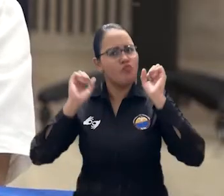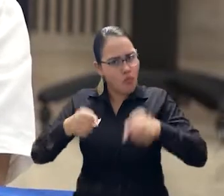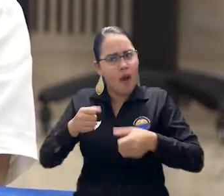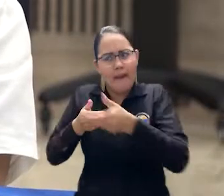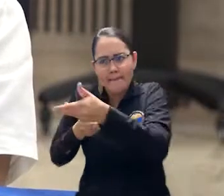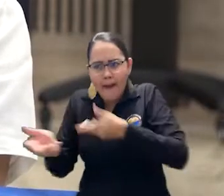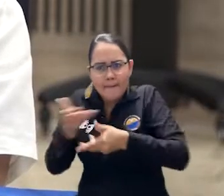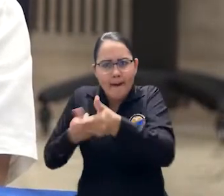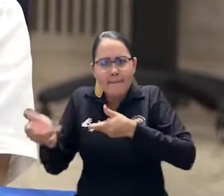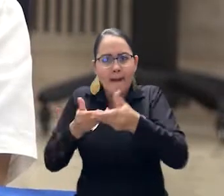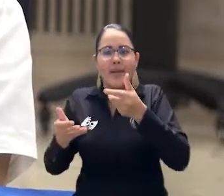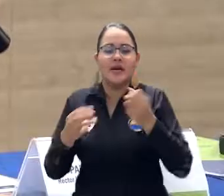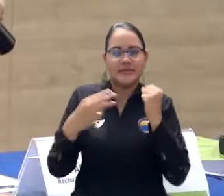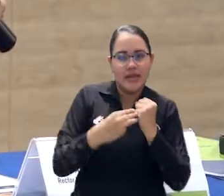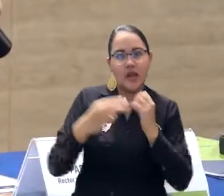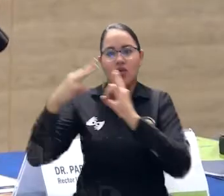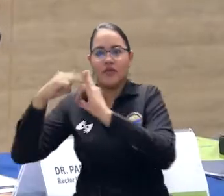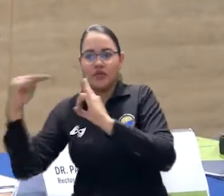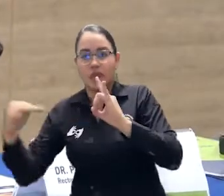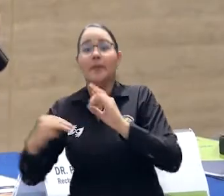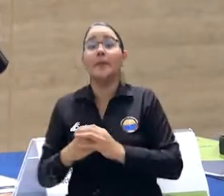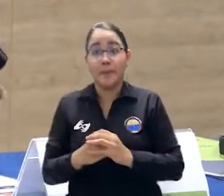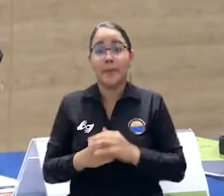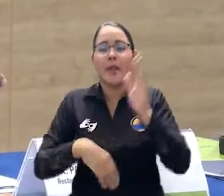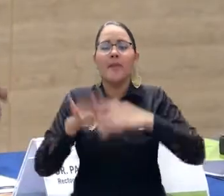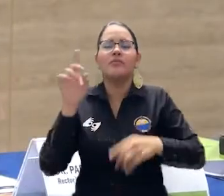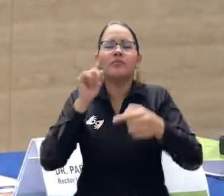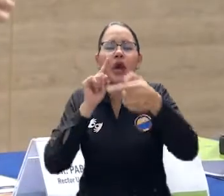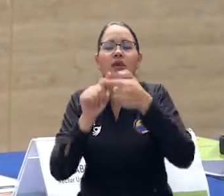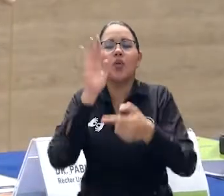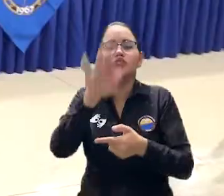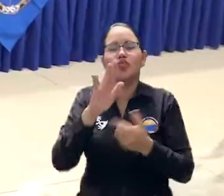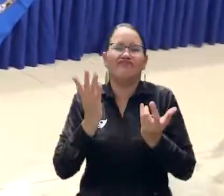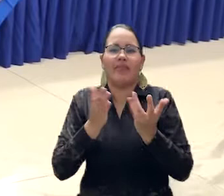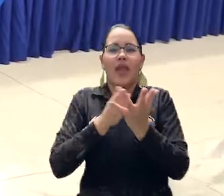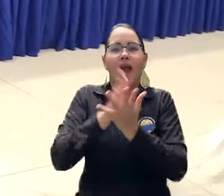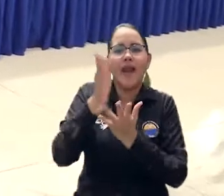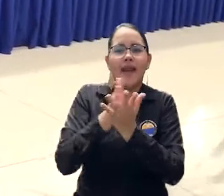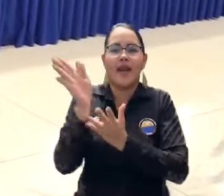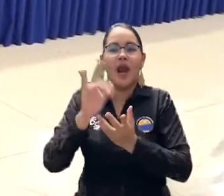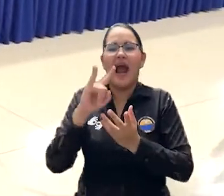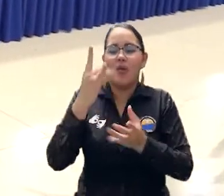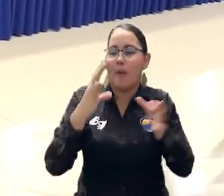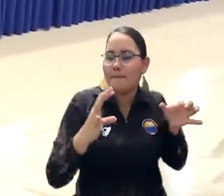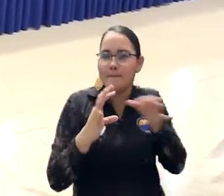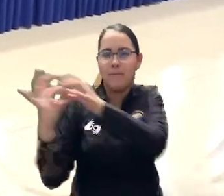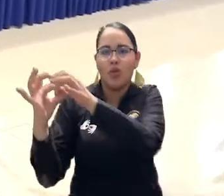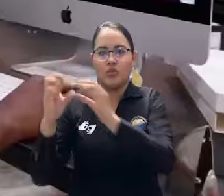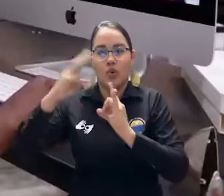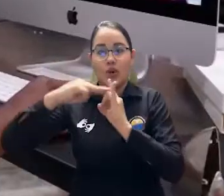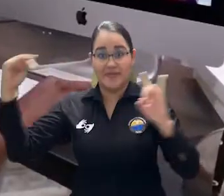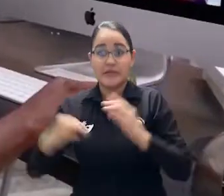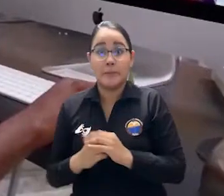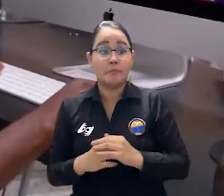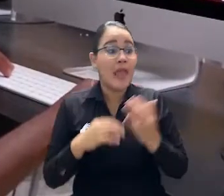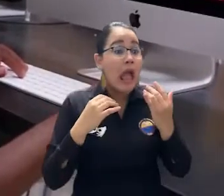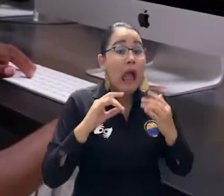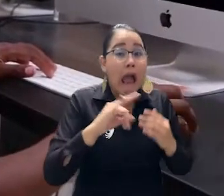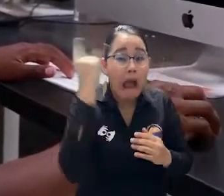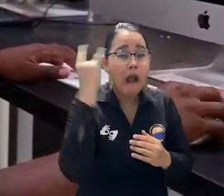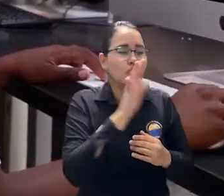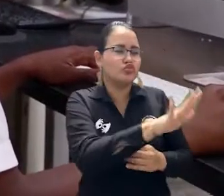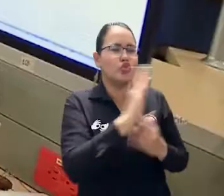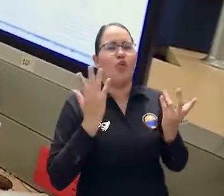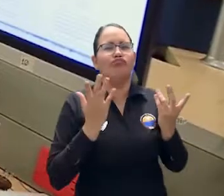entre el SENA y esta casa de estudios superiores, específicamente en la homologación por cadenas de formación a egresados del